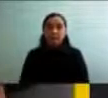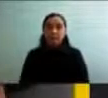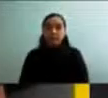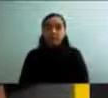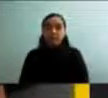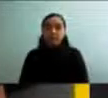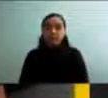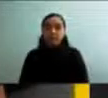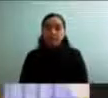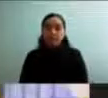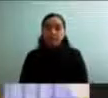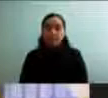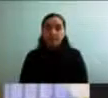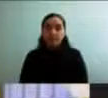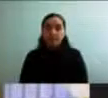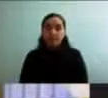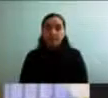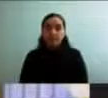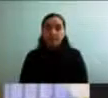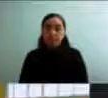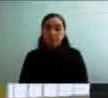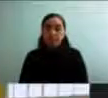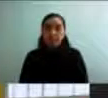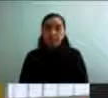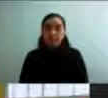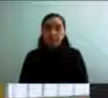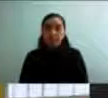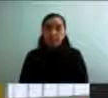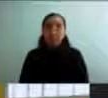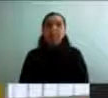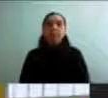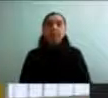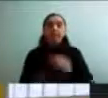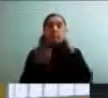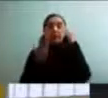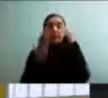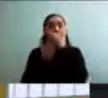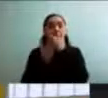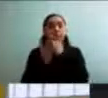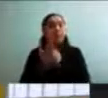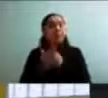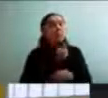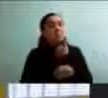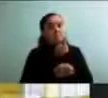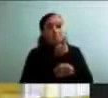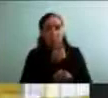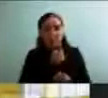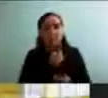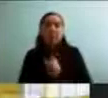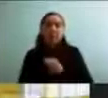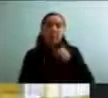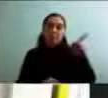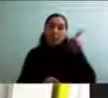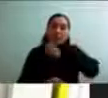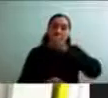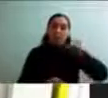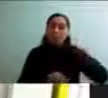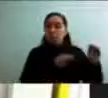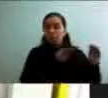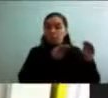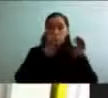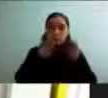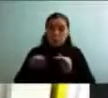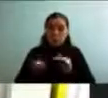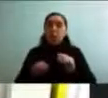Estamos contentos. El programa es muy bien llevado por nuestros terapeutas y funcionarios del FESPAN.